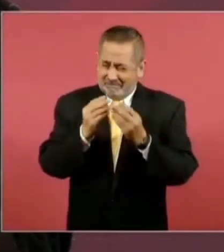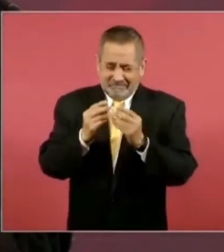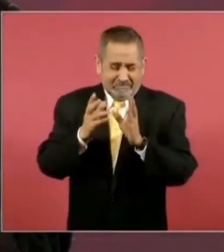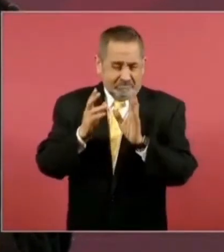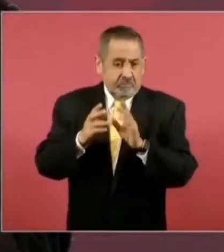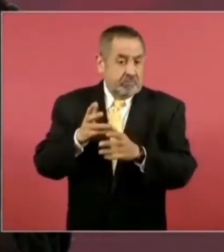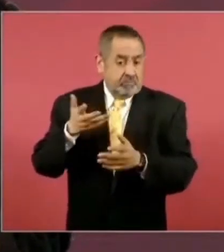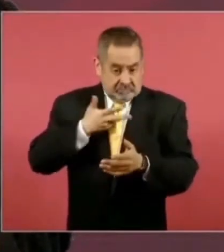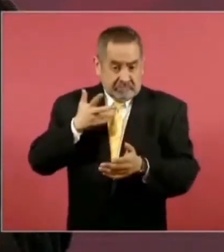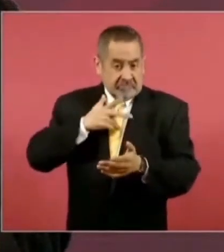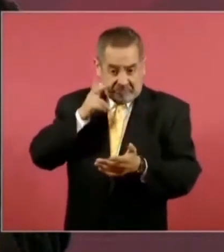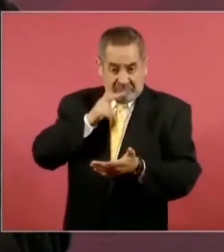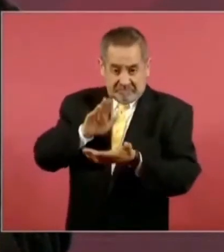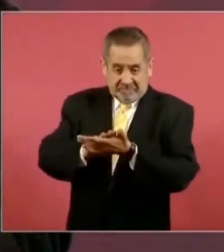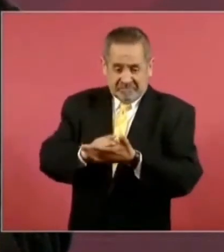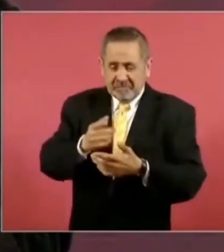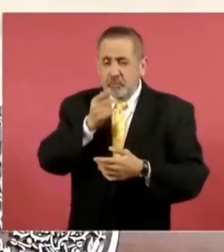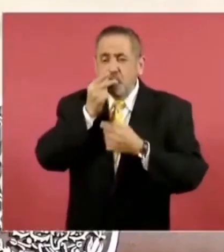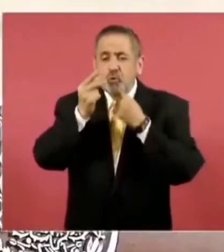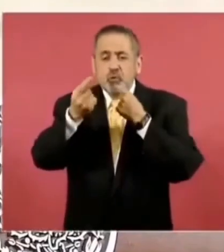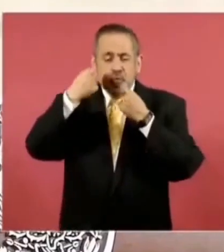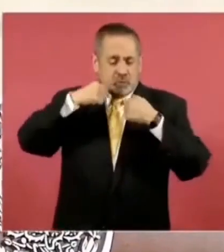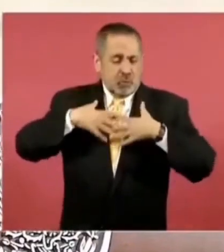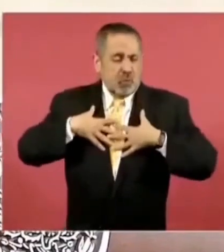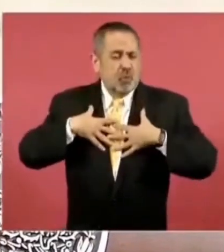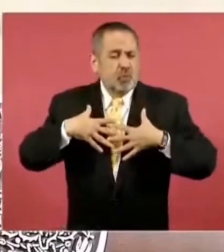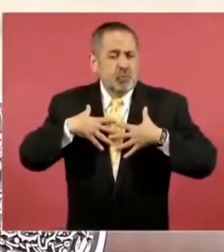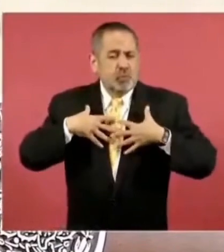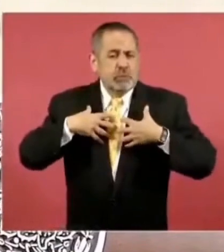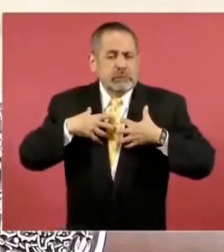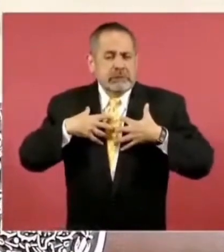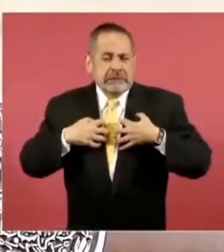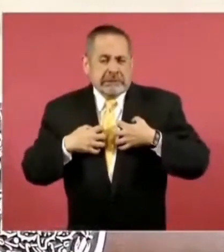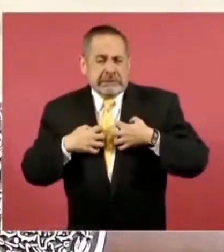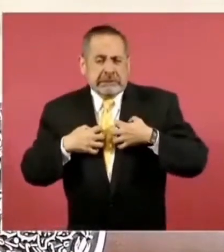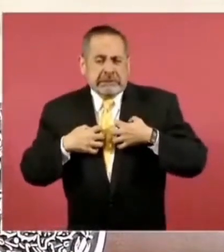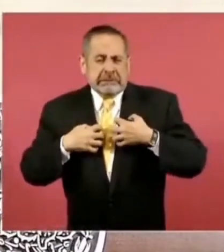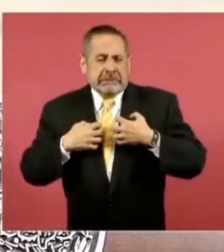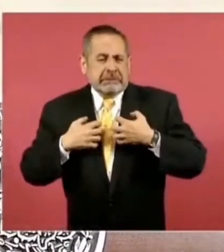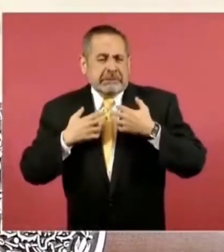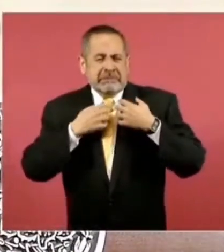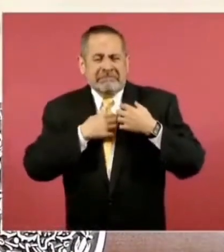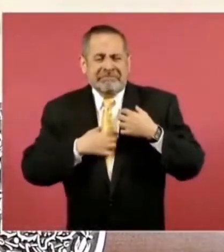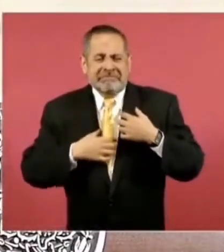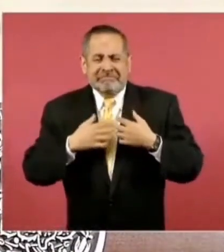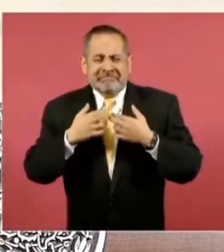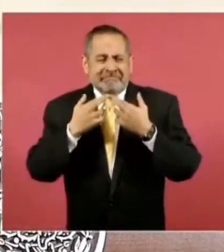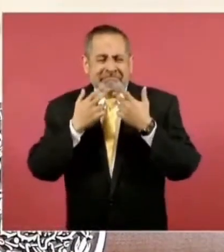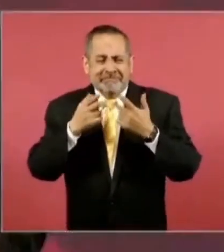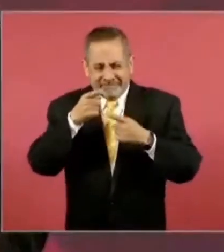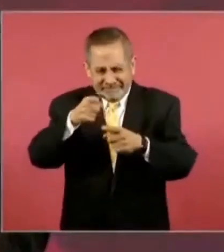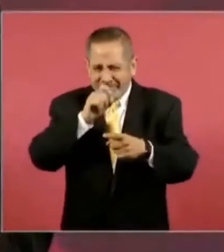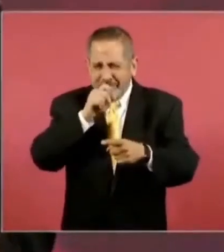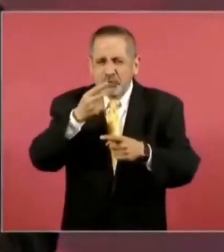los pulmones, las vías respiratorias, los vapeadores,